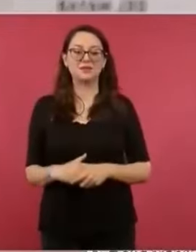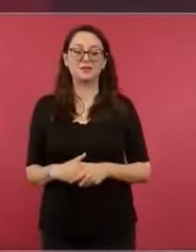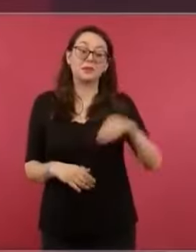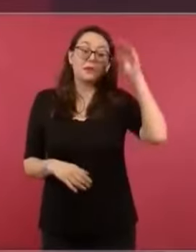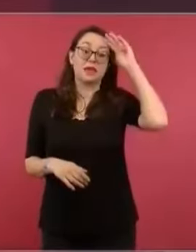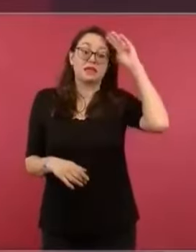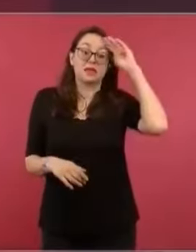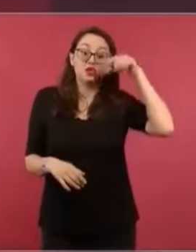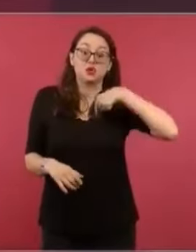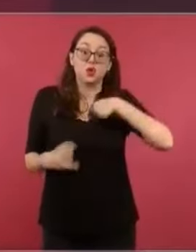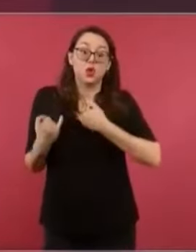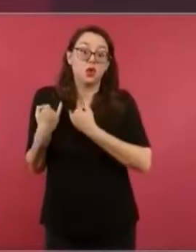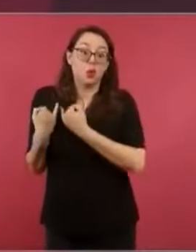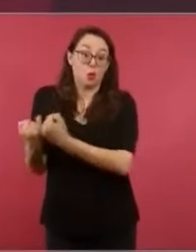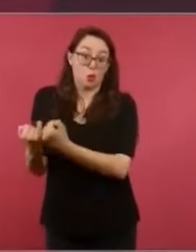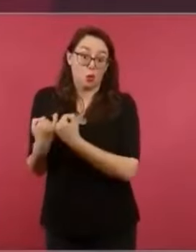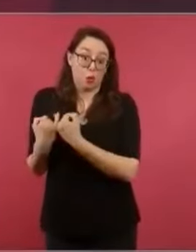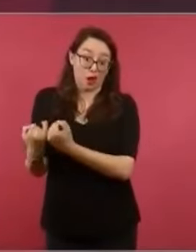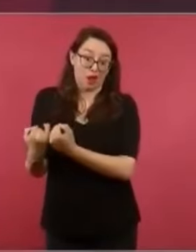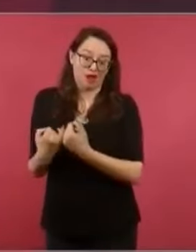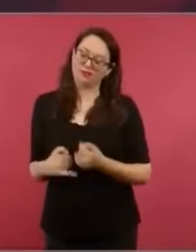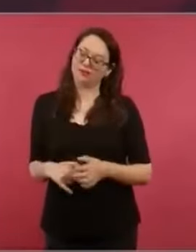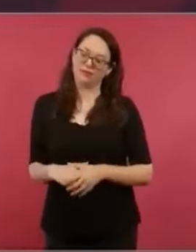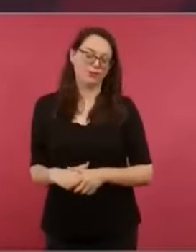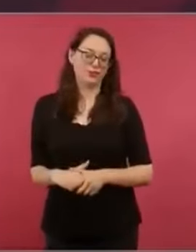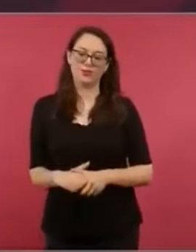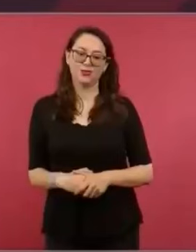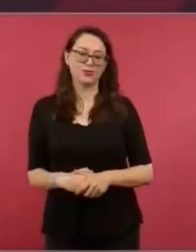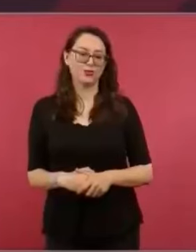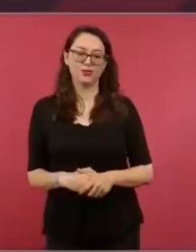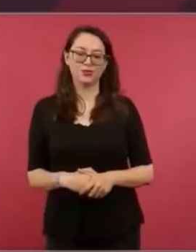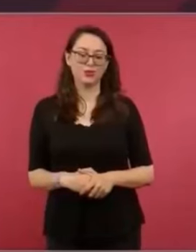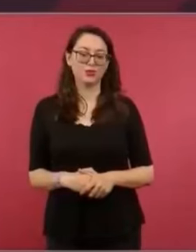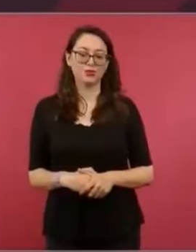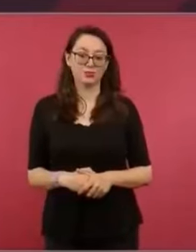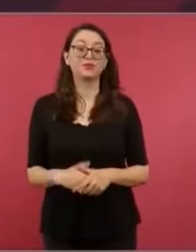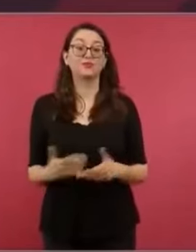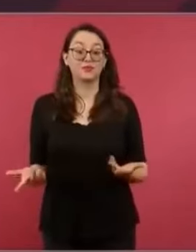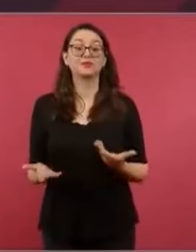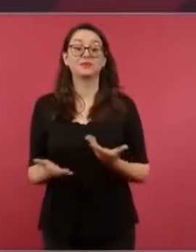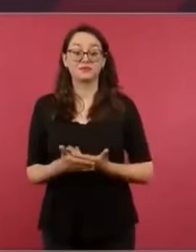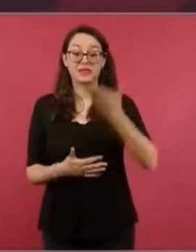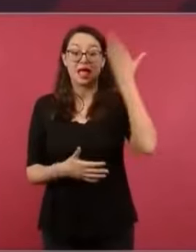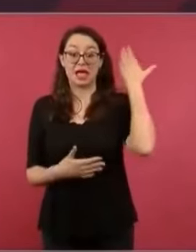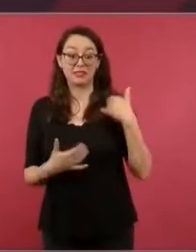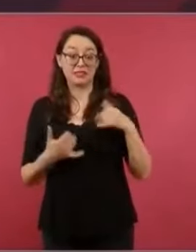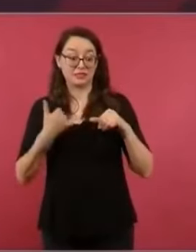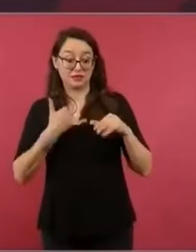somos iguales. ¿Saben cómo hacían los fraudes antes? Precisamente con apagones.